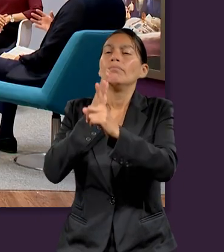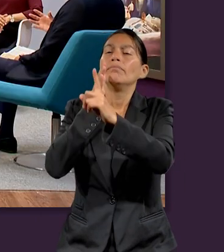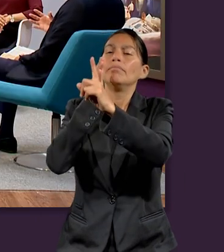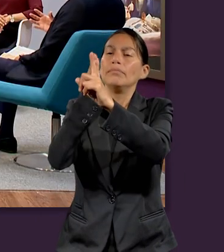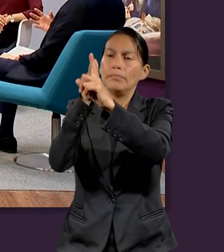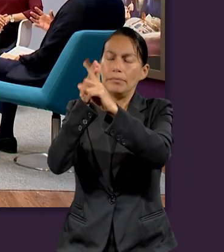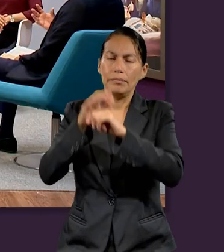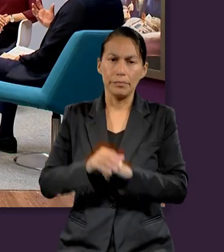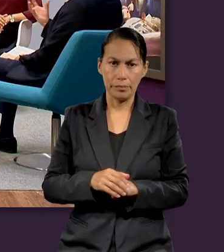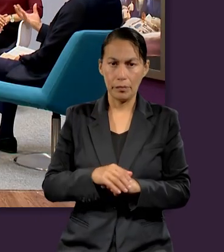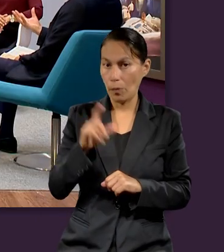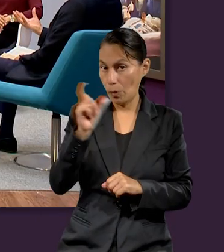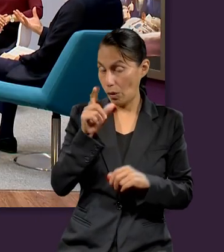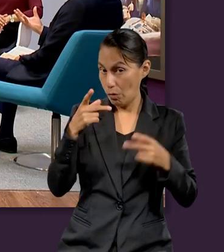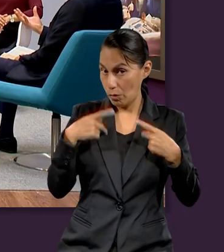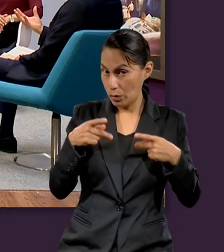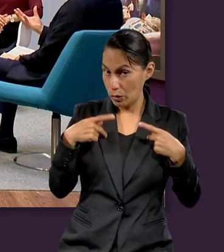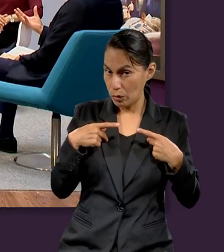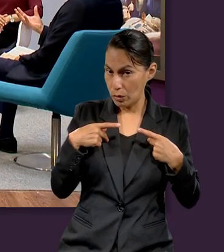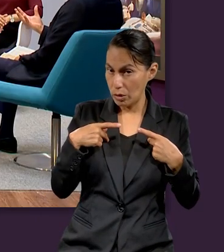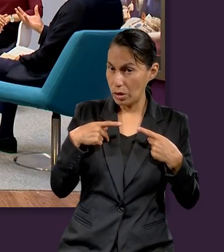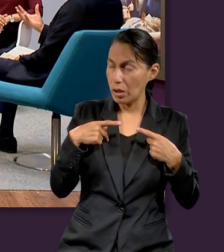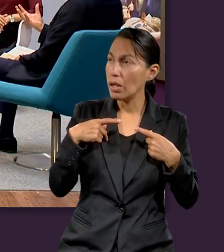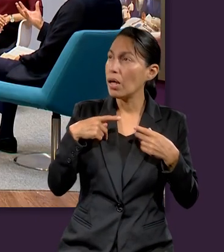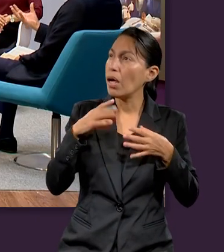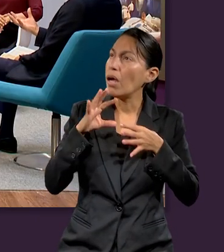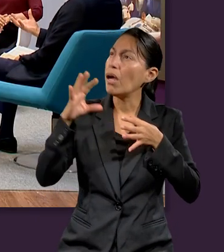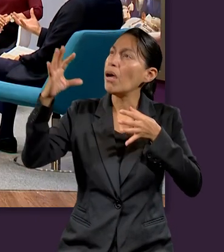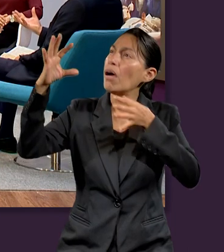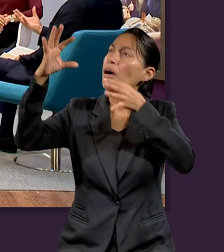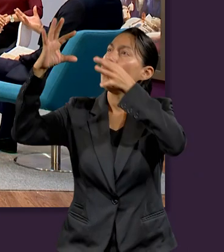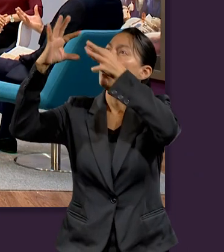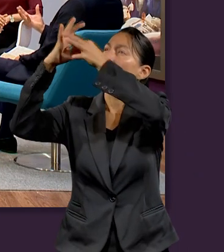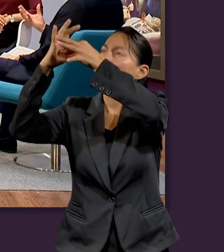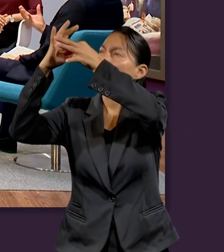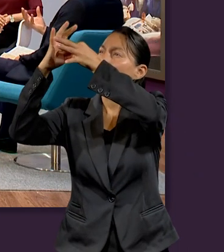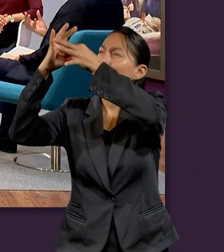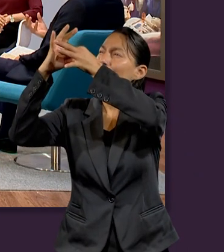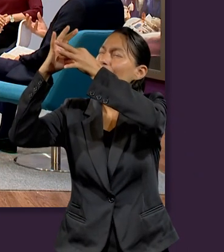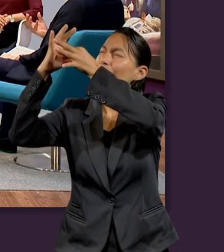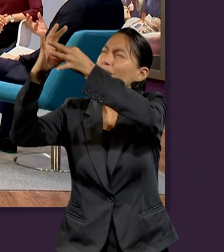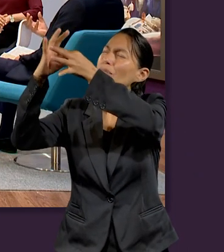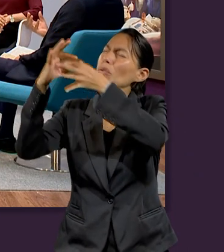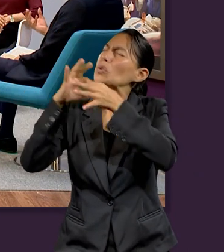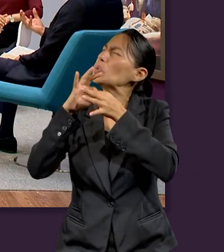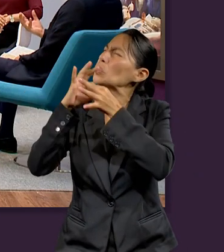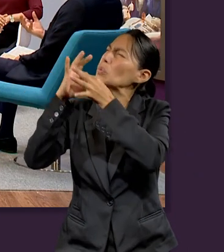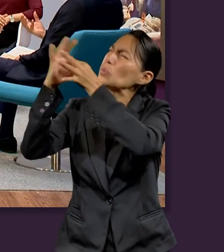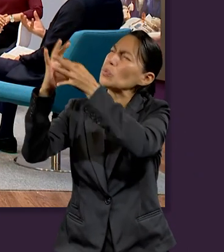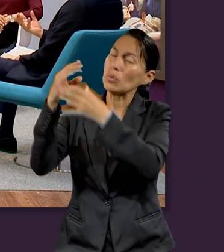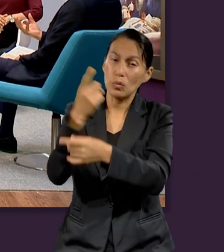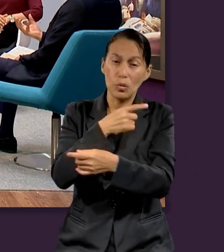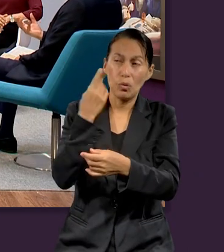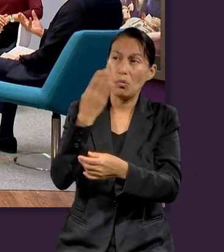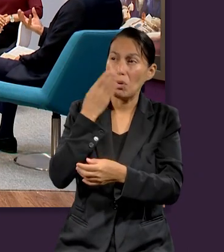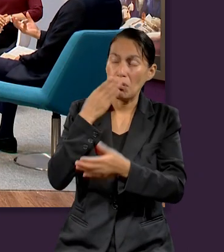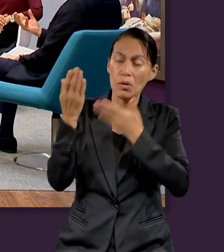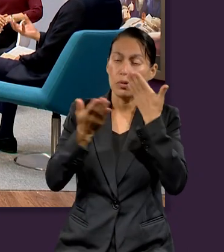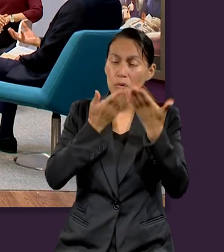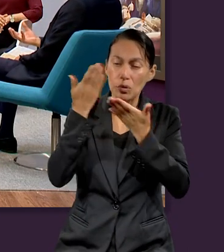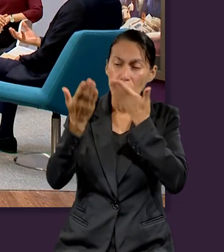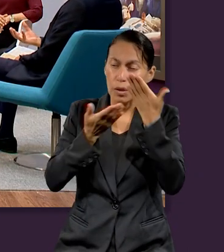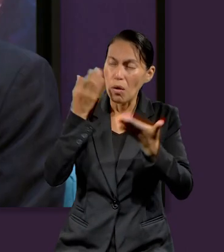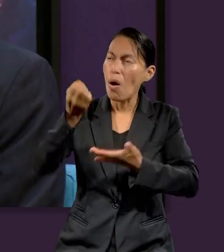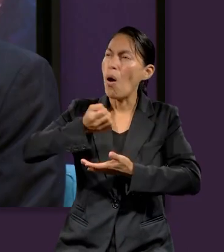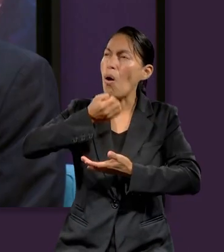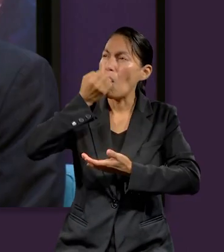el ser se pone en contacto con el Creador, al momento que nosotros leemos o estudiamos la palabra